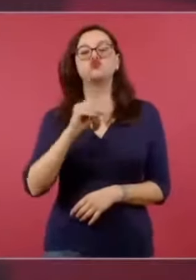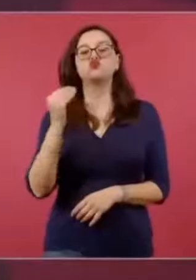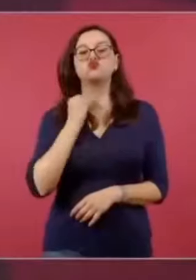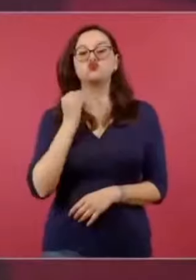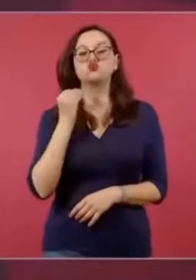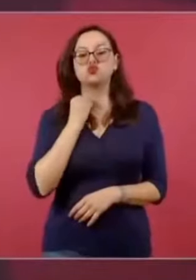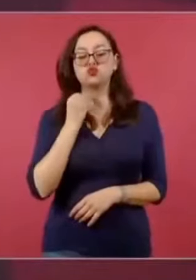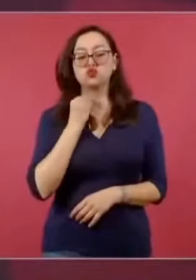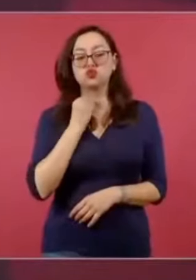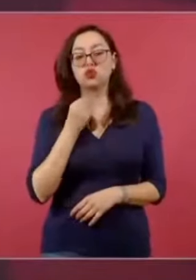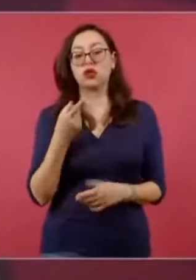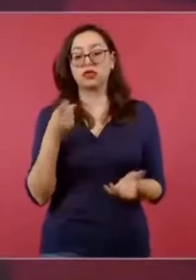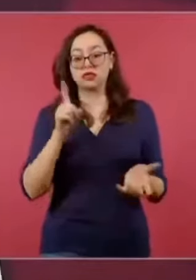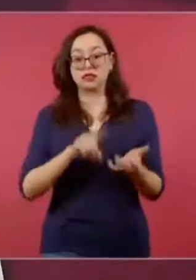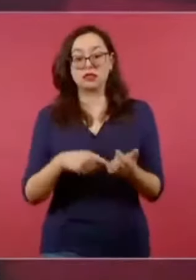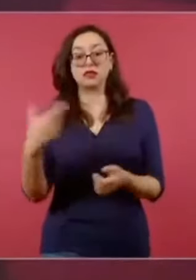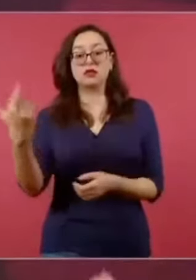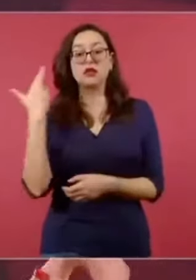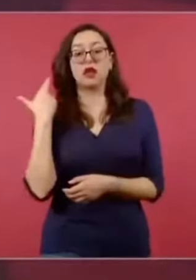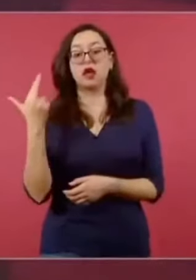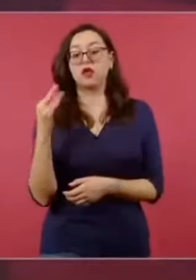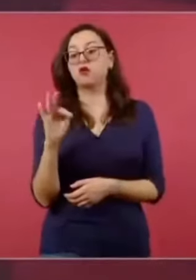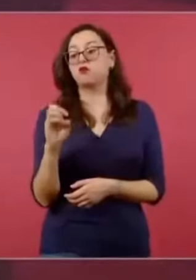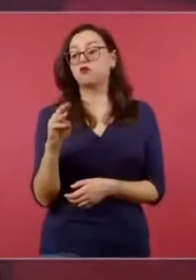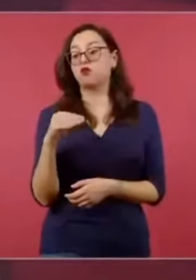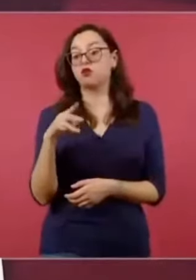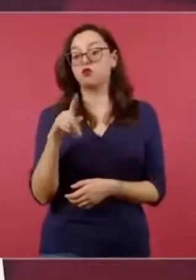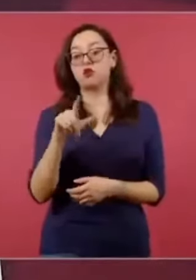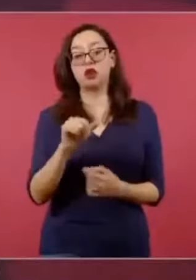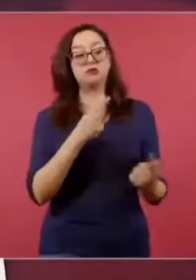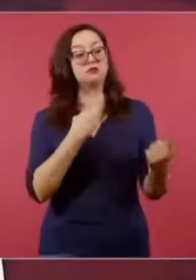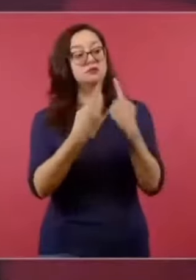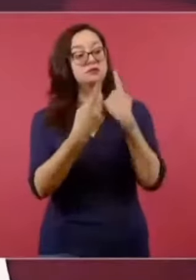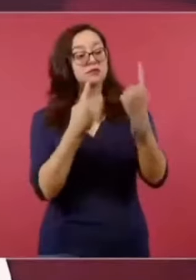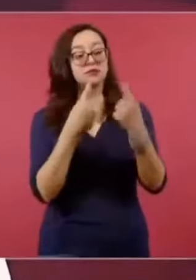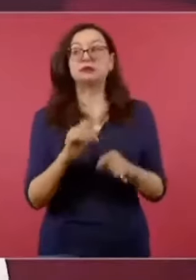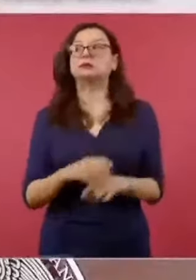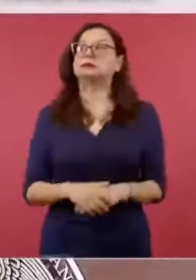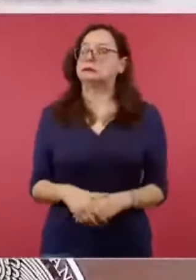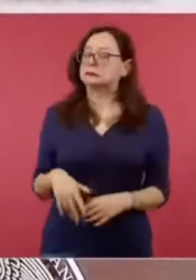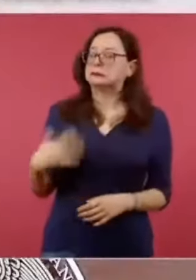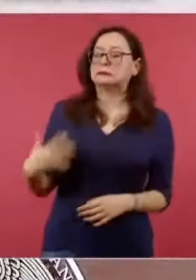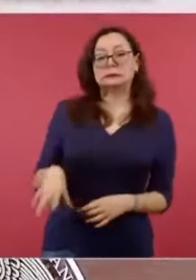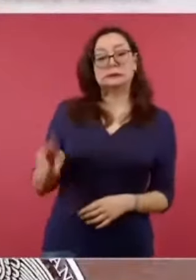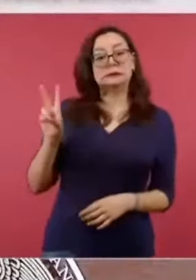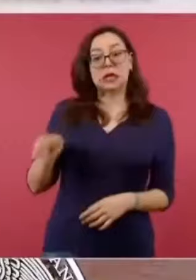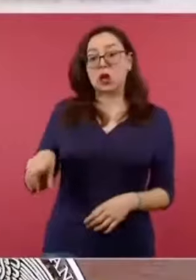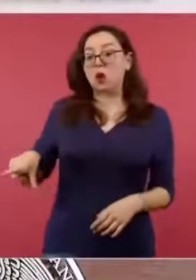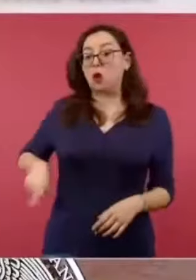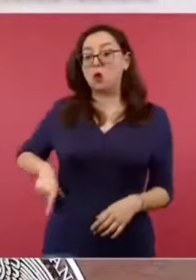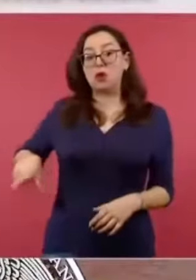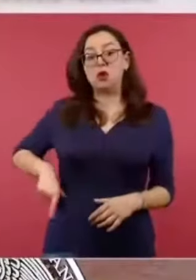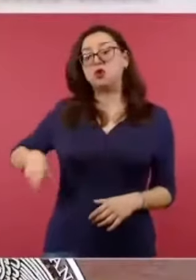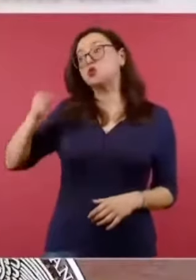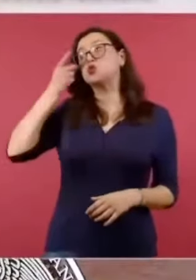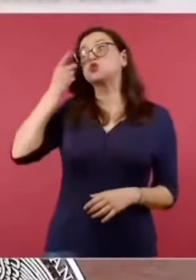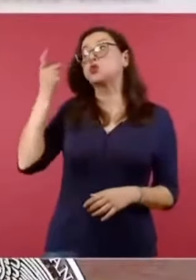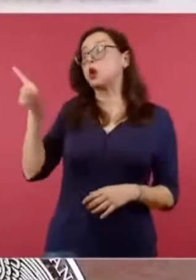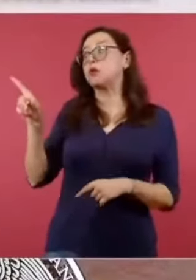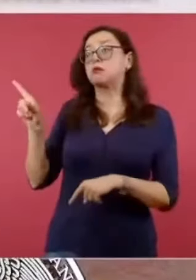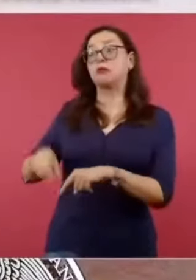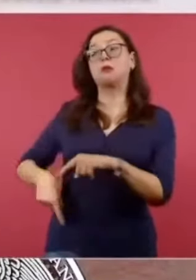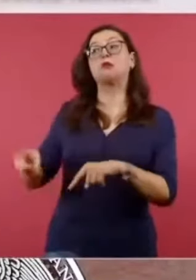quien señaló que con la reforma se quiere eliminar la propiedad privada. Así lo dijo ella. Y siguiendo el hilo de la